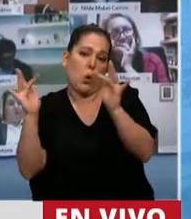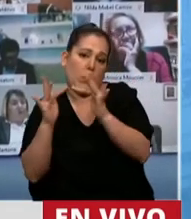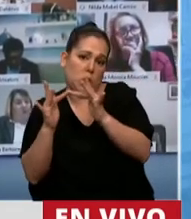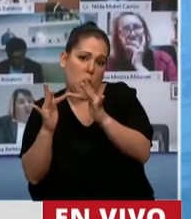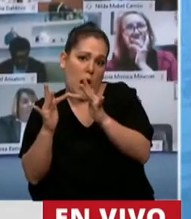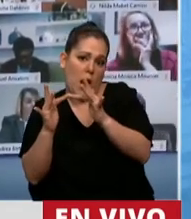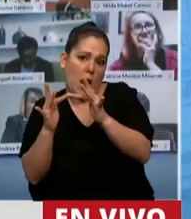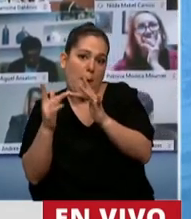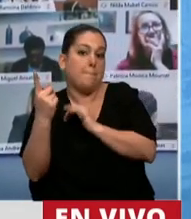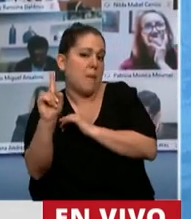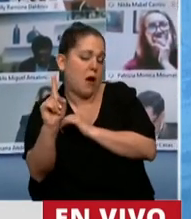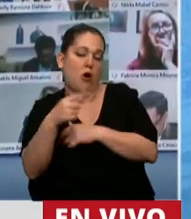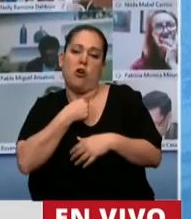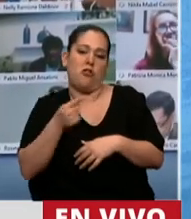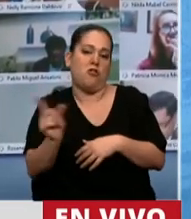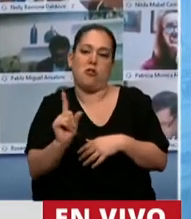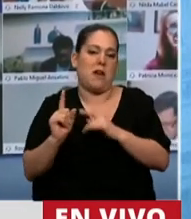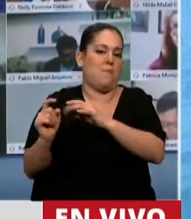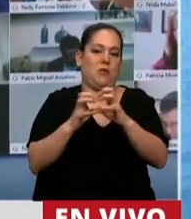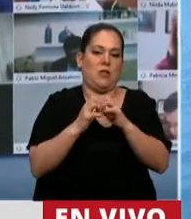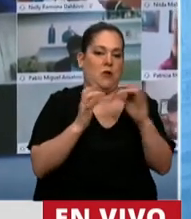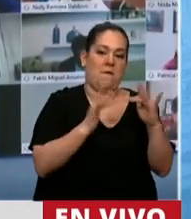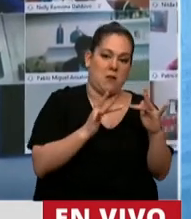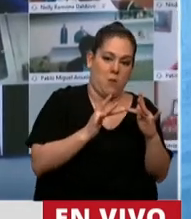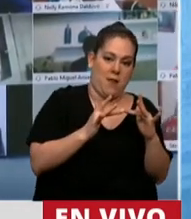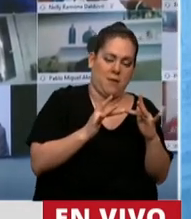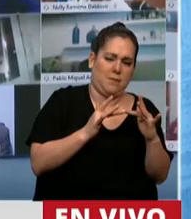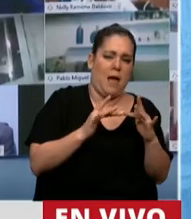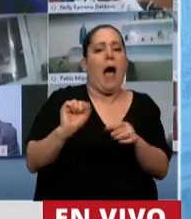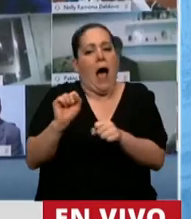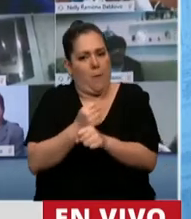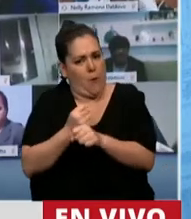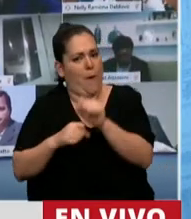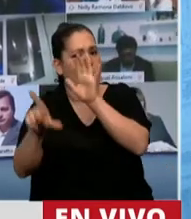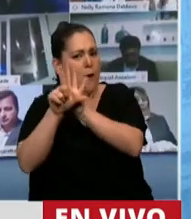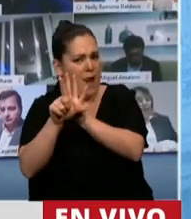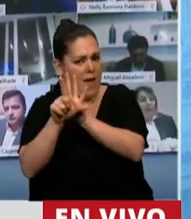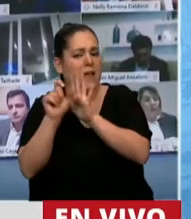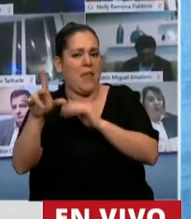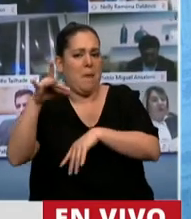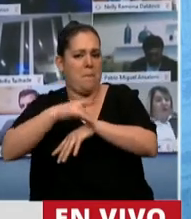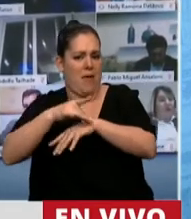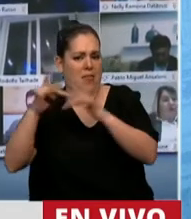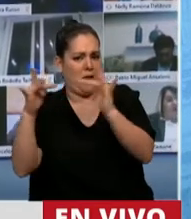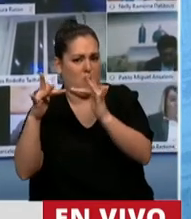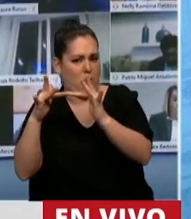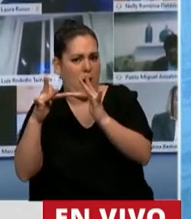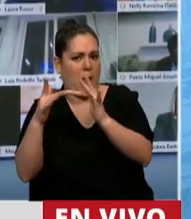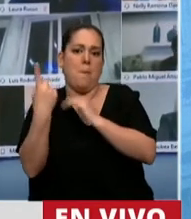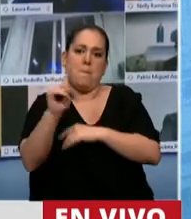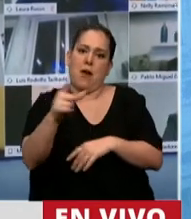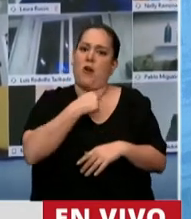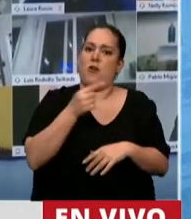sesiones, pero no queremos sesiones virtuales. Aprobamos la ley de telemedicina, pero no